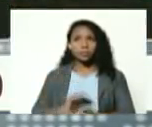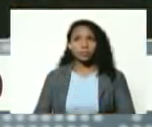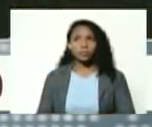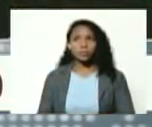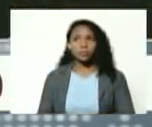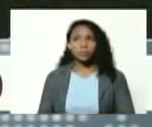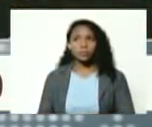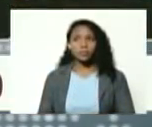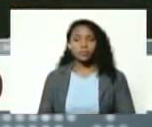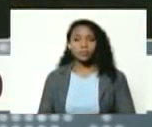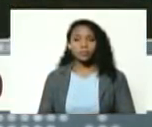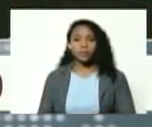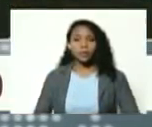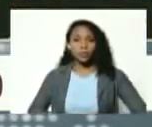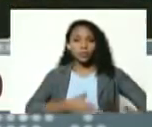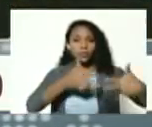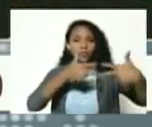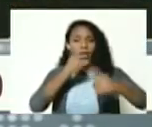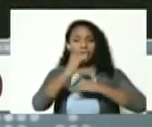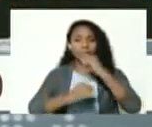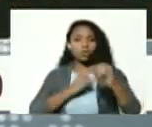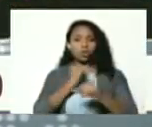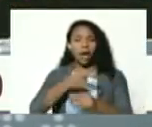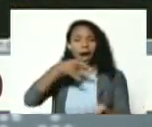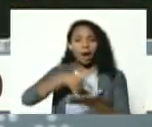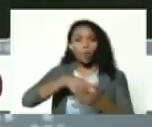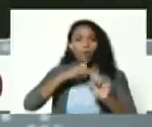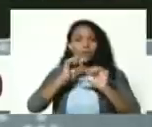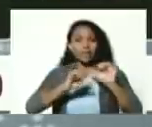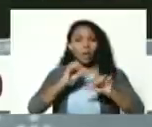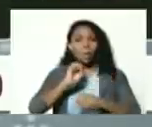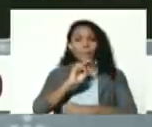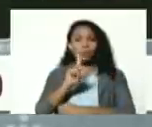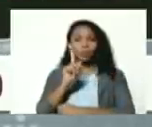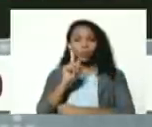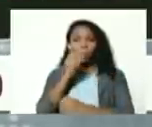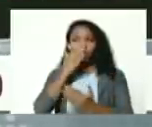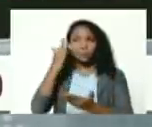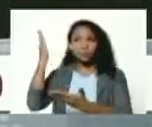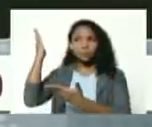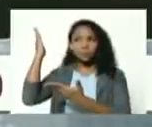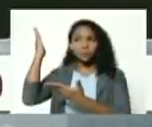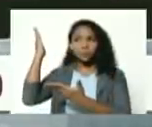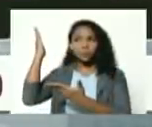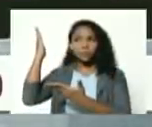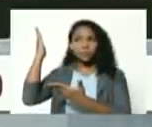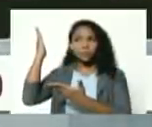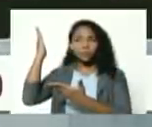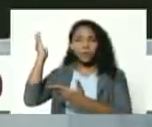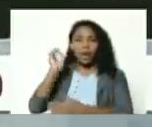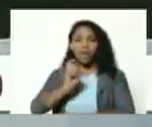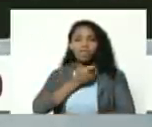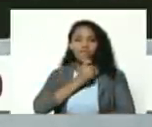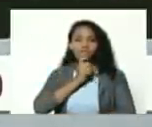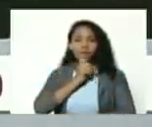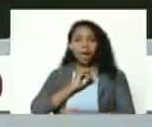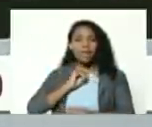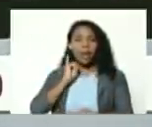foro internacional Carabobo siglo XXI los desafíos de la independencia